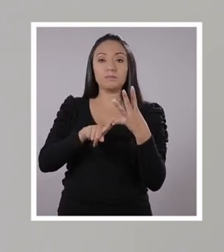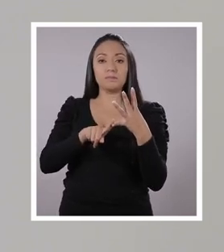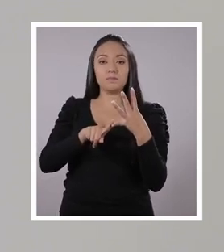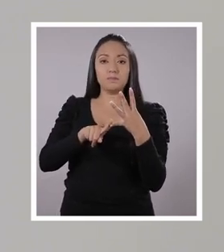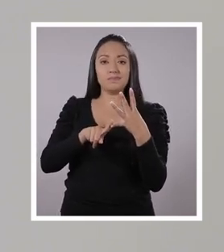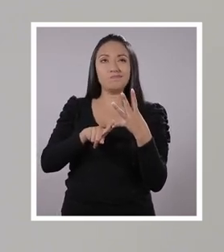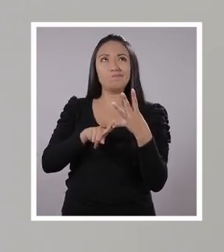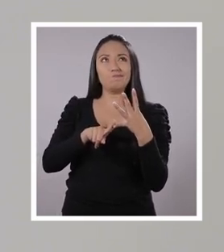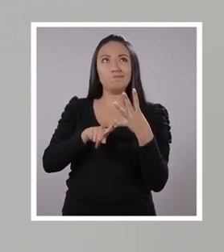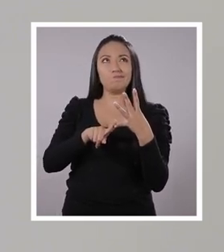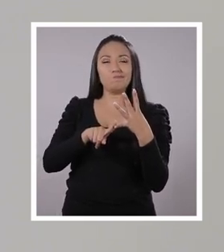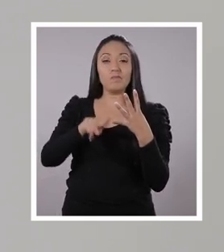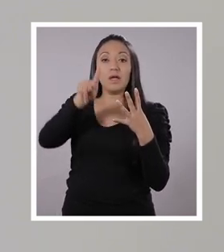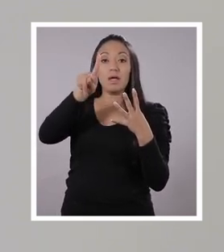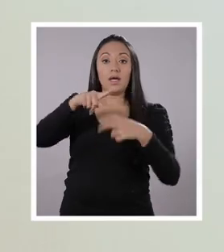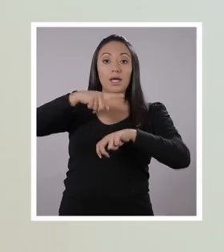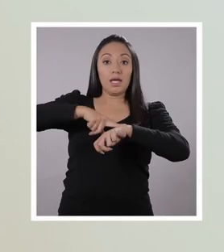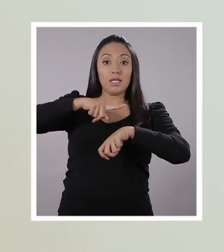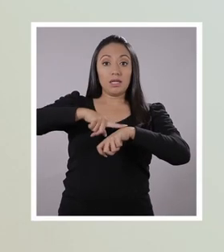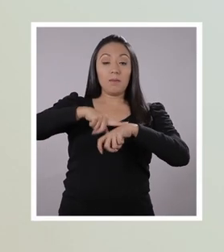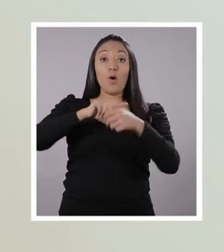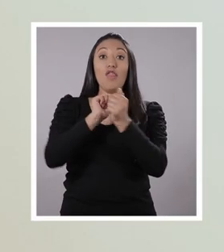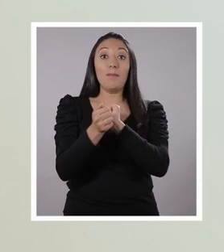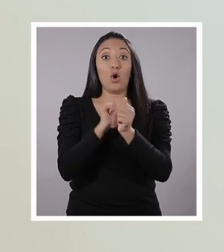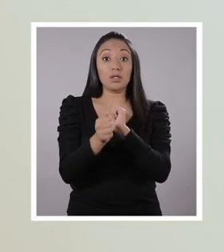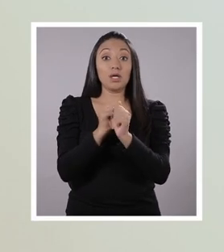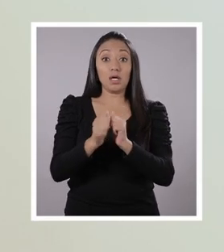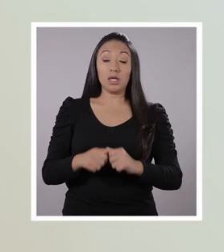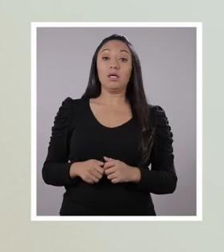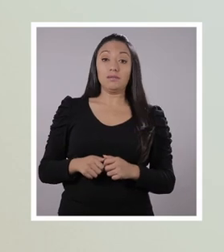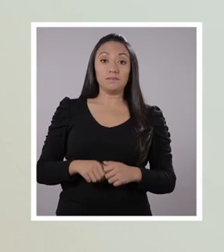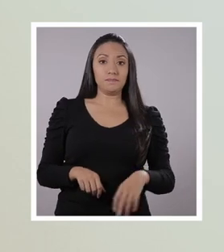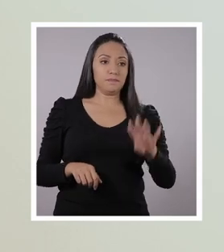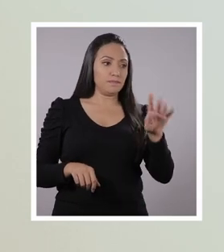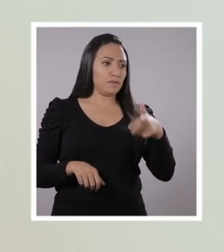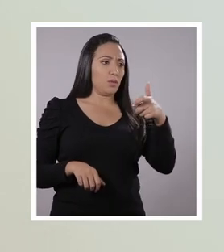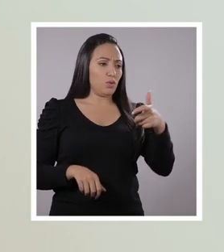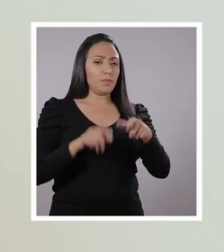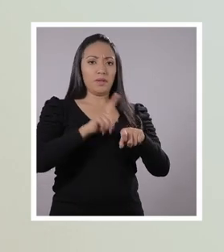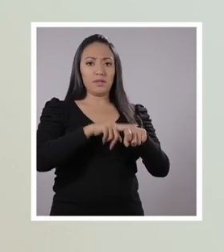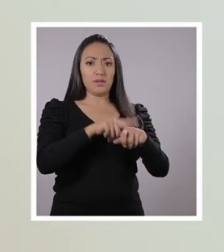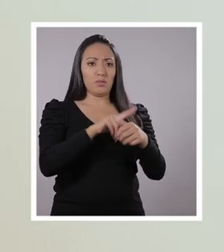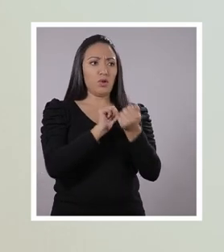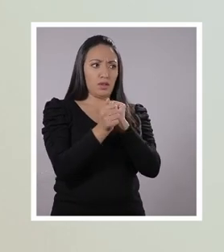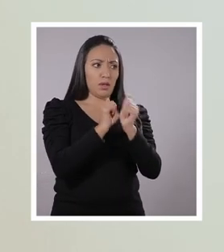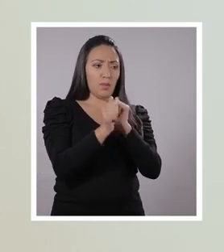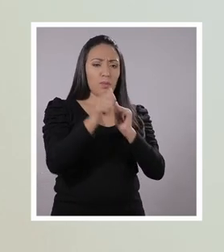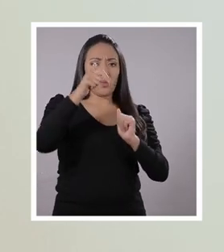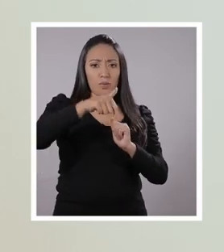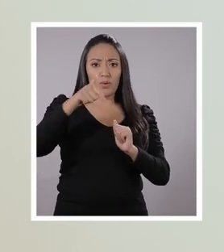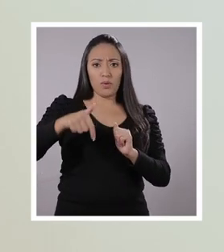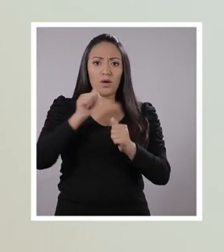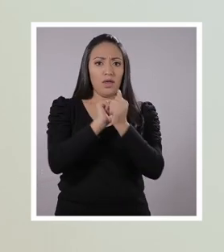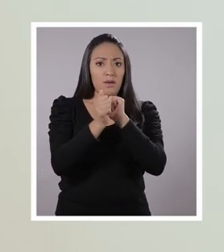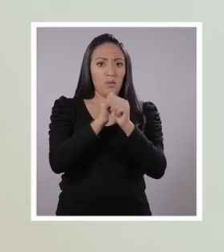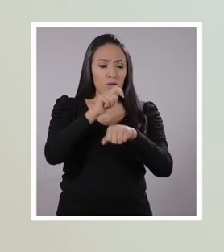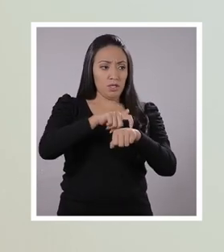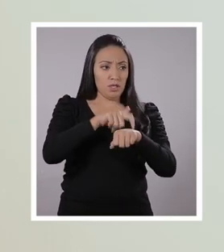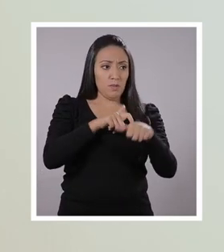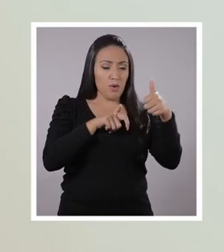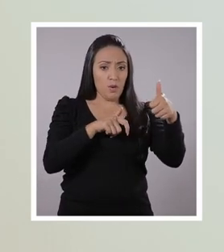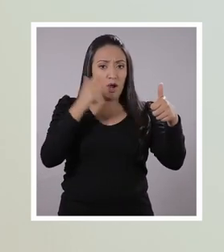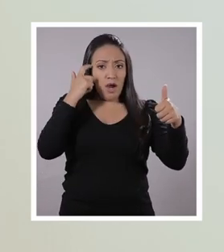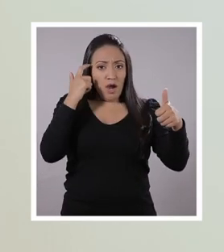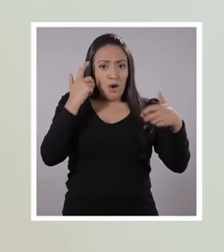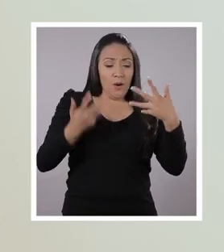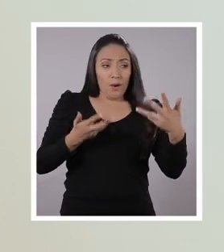ocurre darnos un tiempo para hacer ejercicio. Ah, me parece muy bien que durante este tiempo hagamos